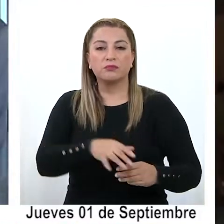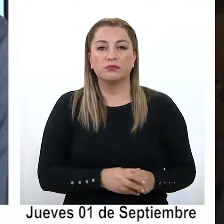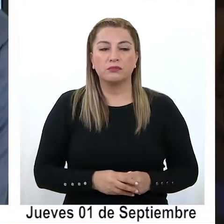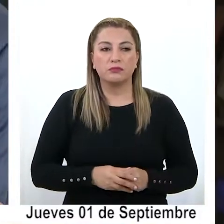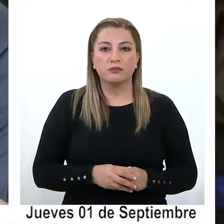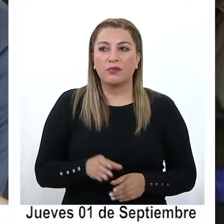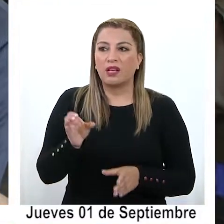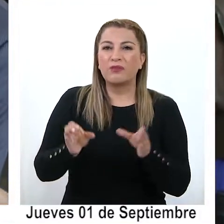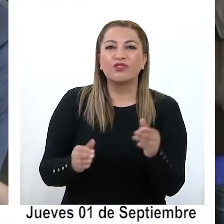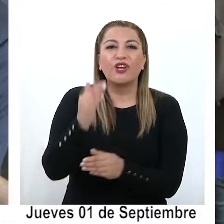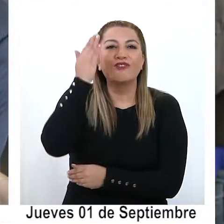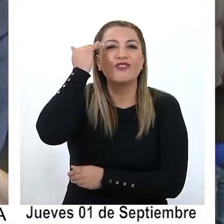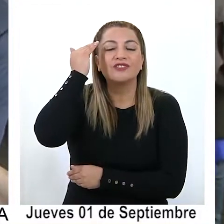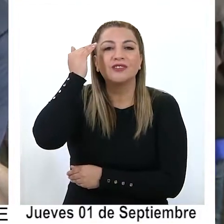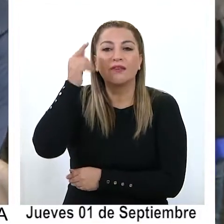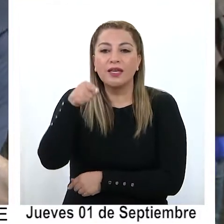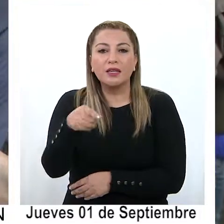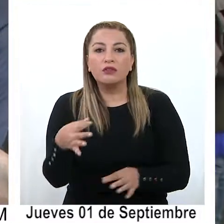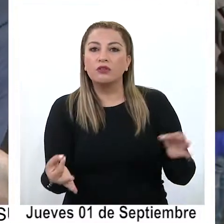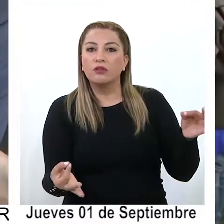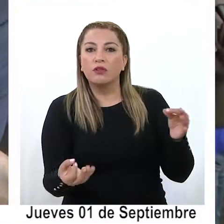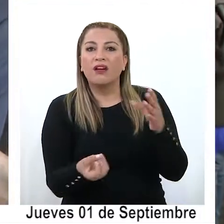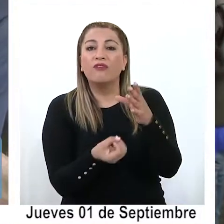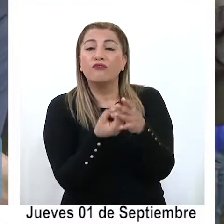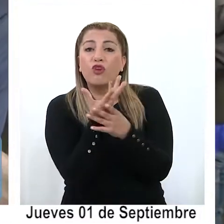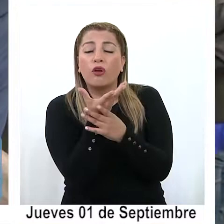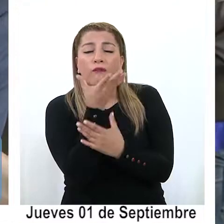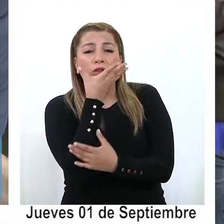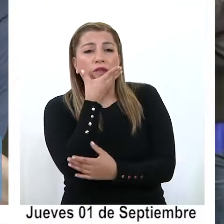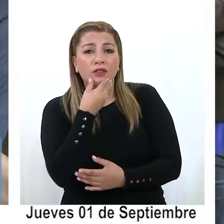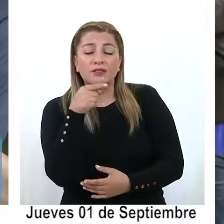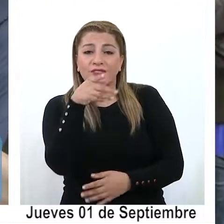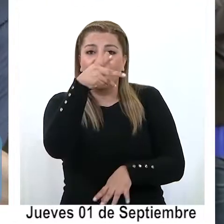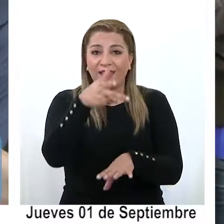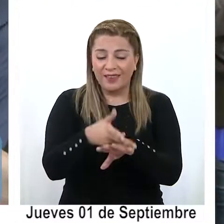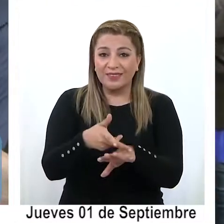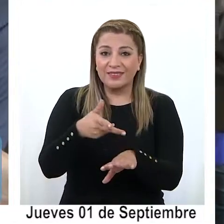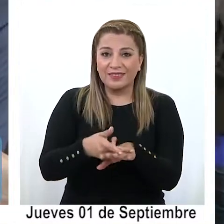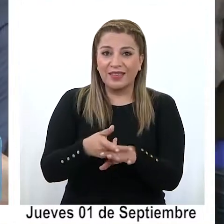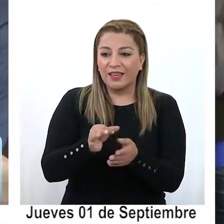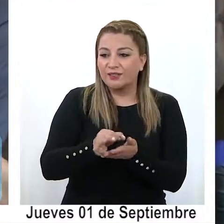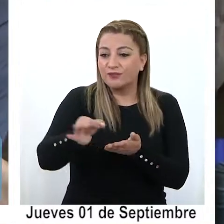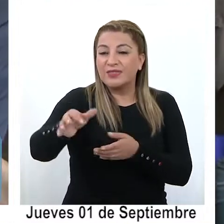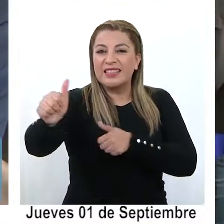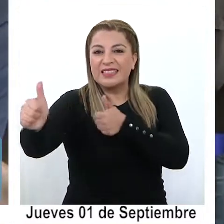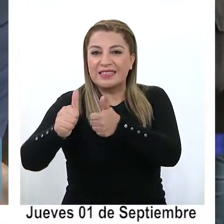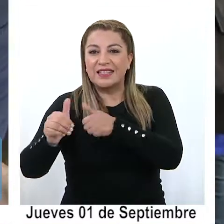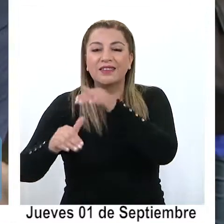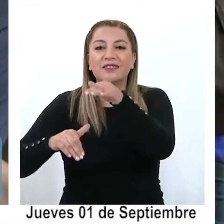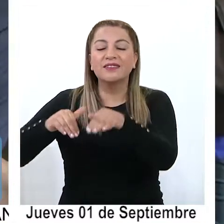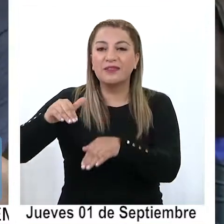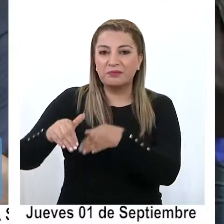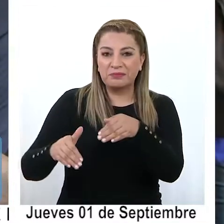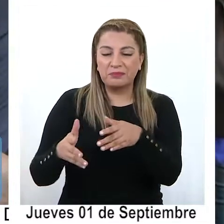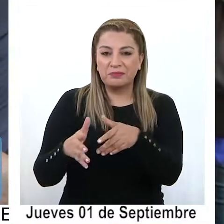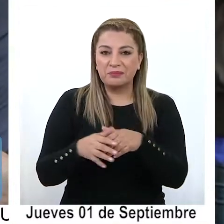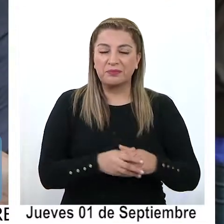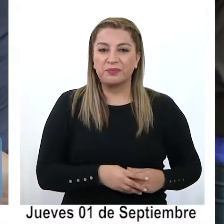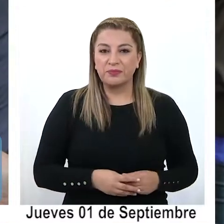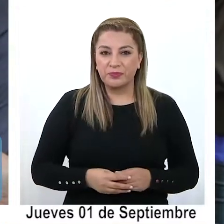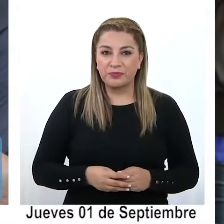gente no se imagina la belleza de las flores que hay aquí en los farillones costeros que se alimentan con